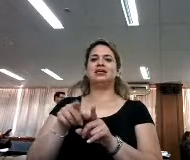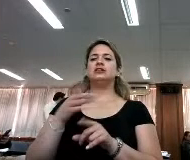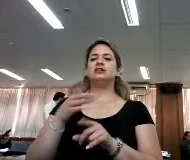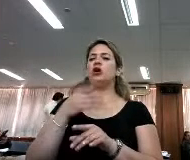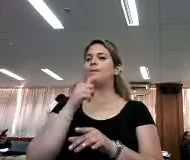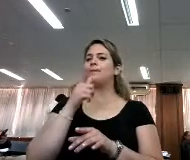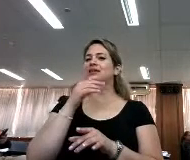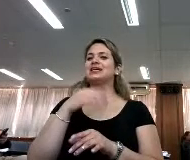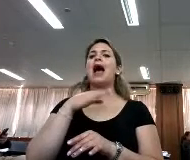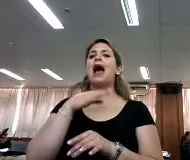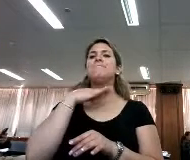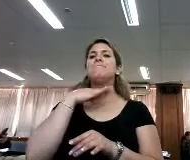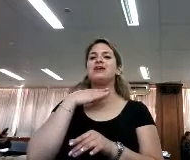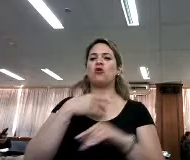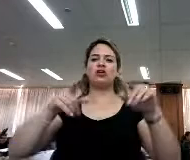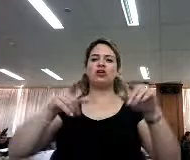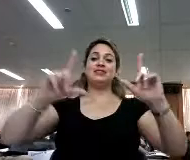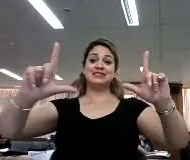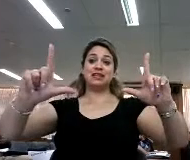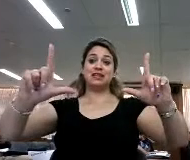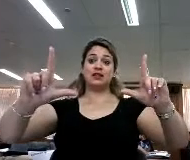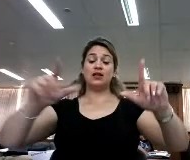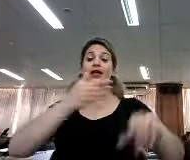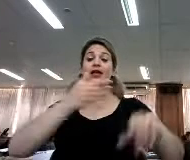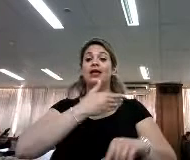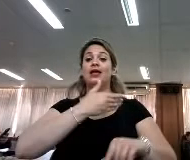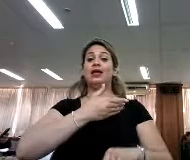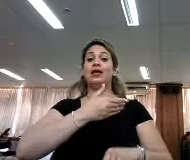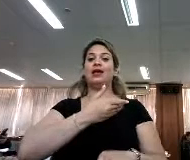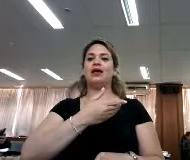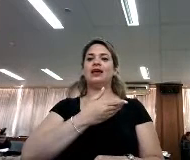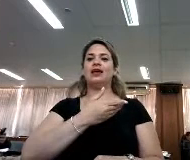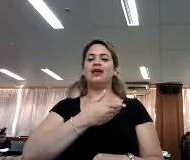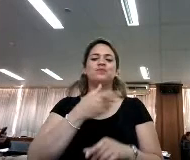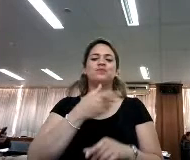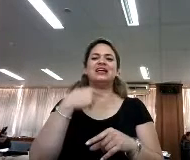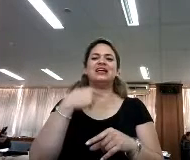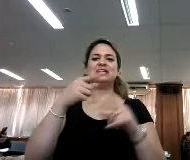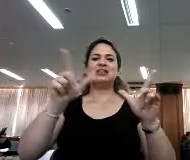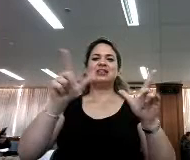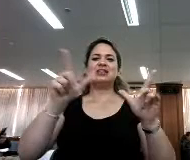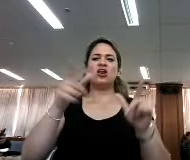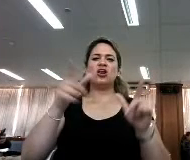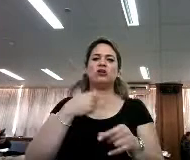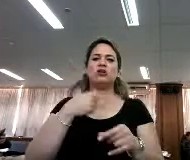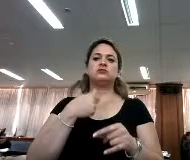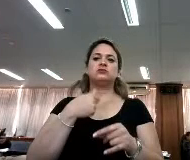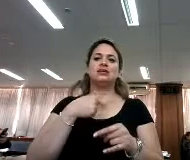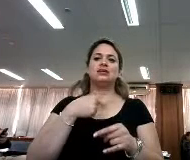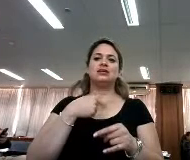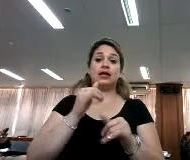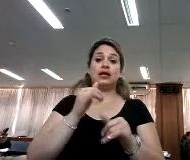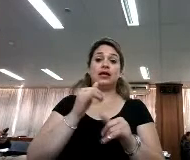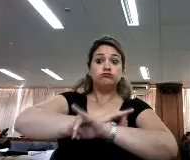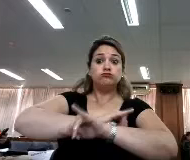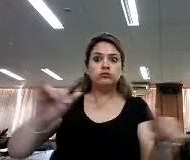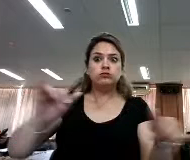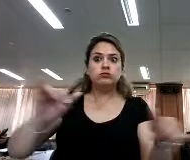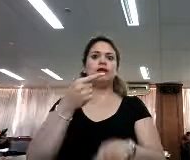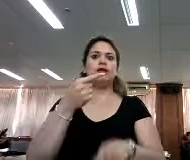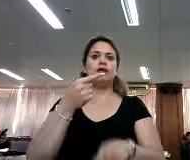a mi país que es la televisión fake news siempre han existido finalmente nuestra chamba es precisamente entrar por ahí